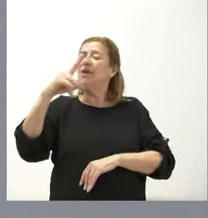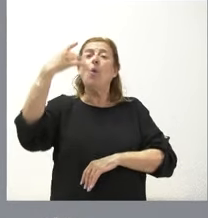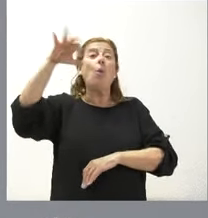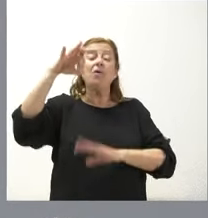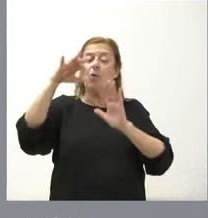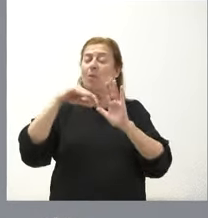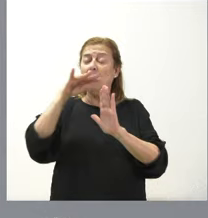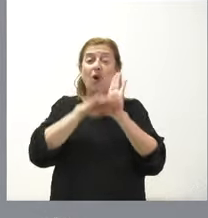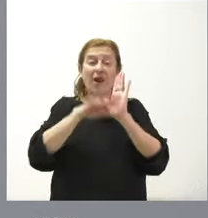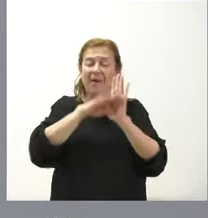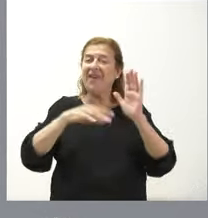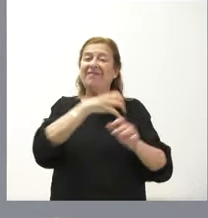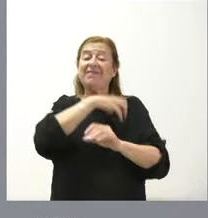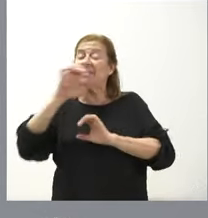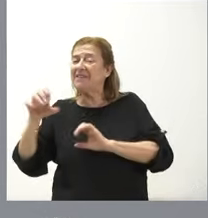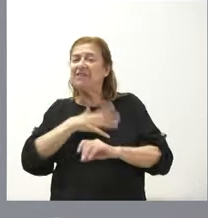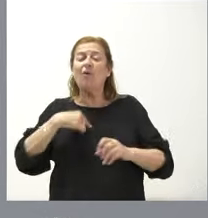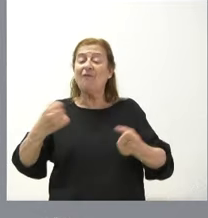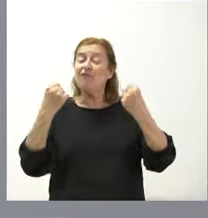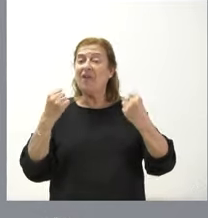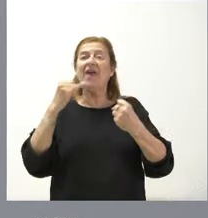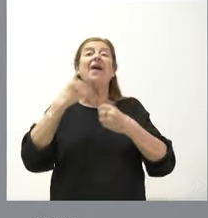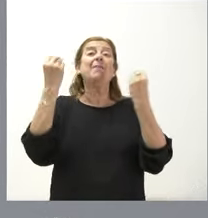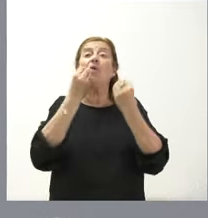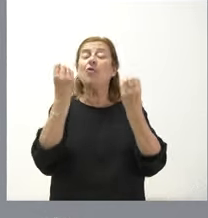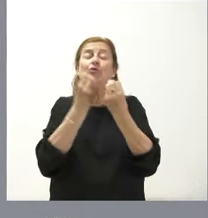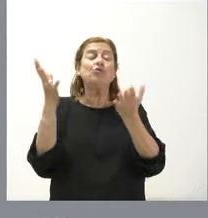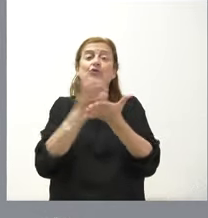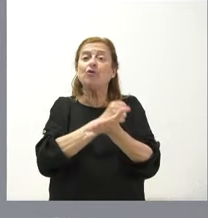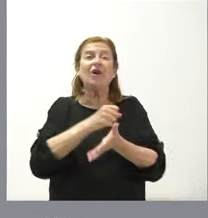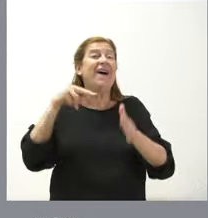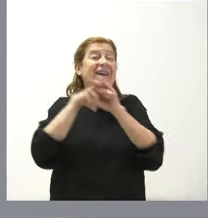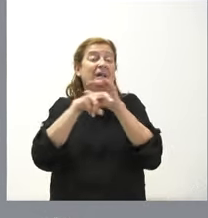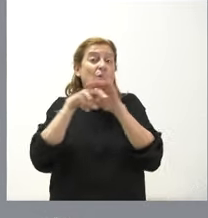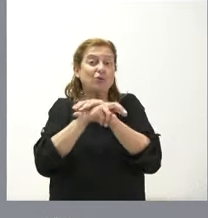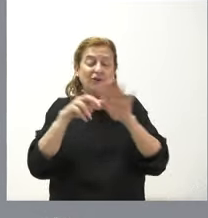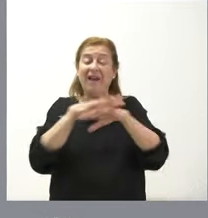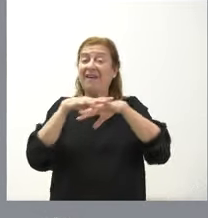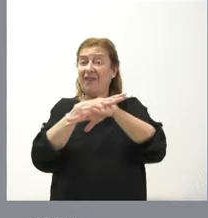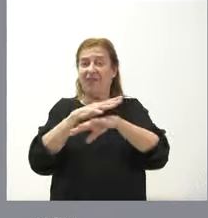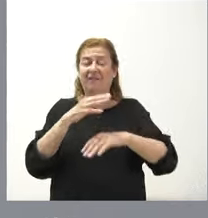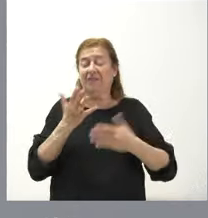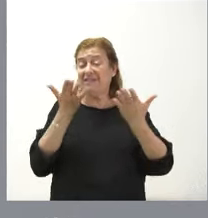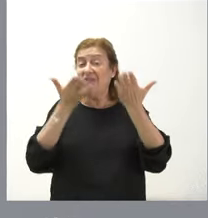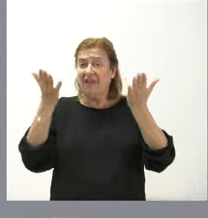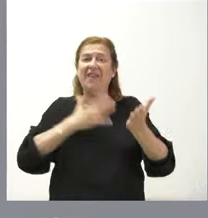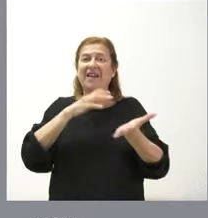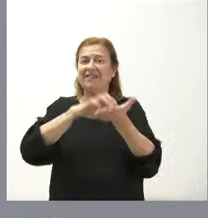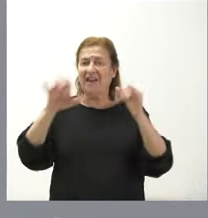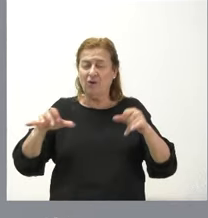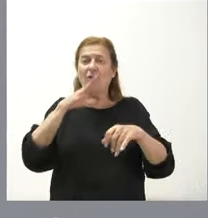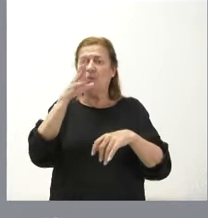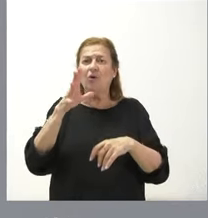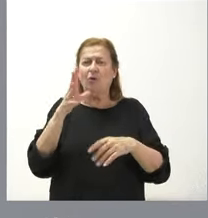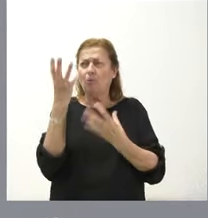programa de trasplantes que queremos fortalecer y mejorar con todos los recursos de los que dispone la red sanitaria de Castilla y León, que son muchos, porque está integrado por muy buenos